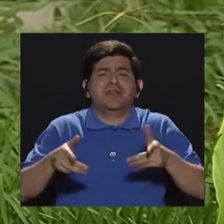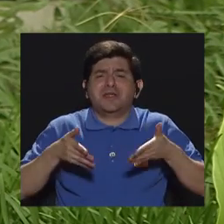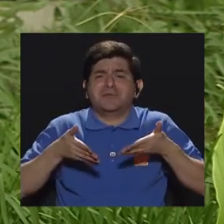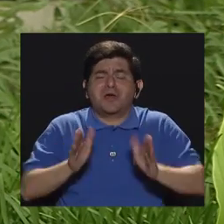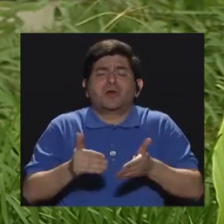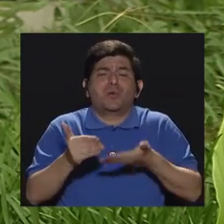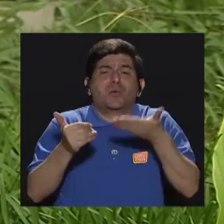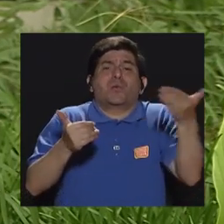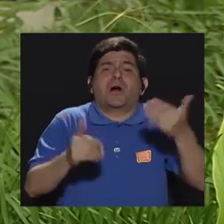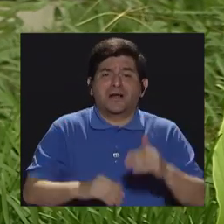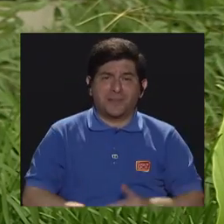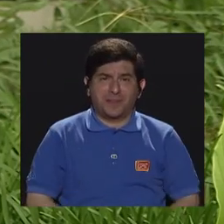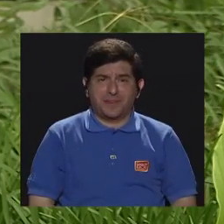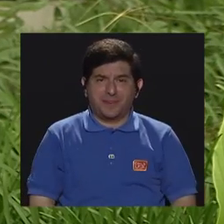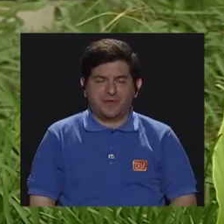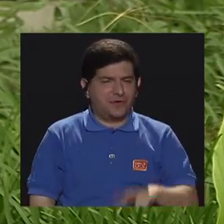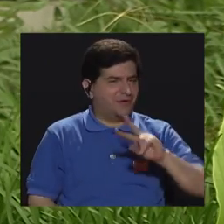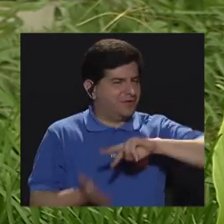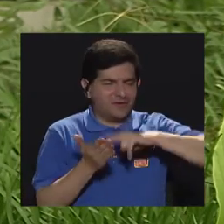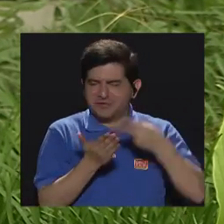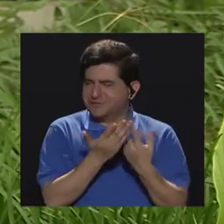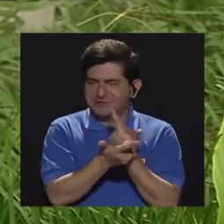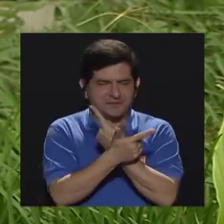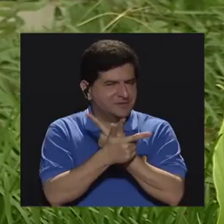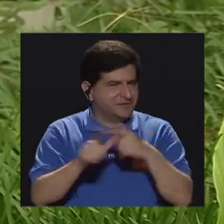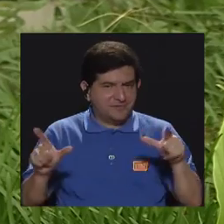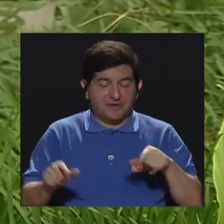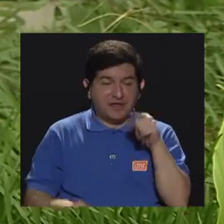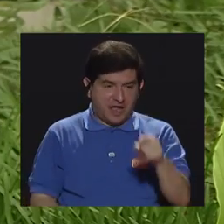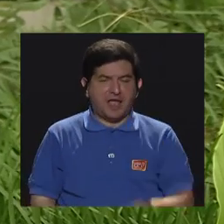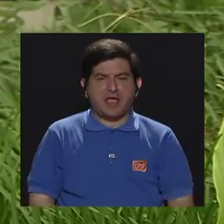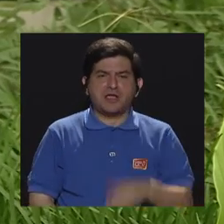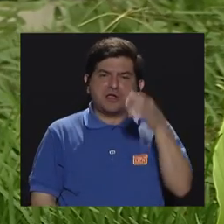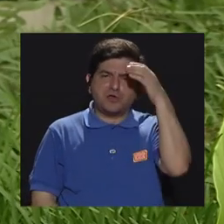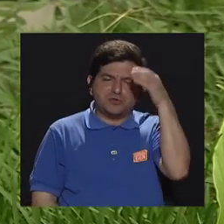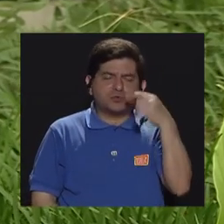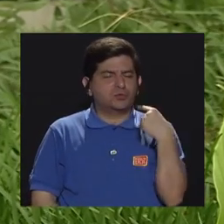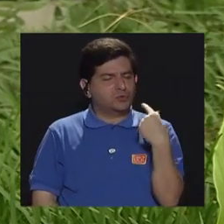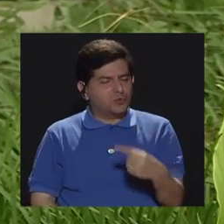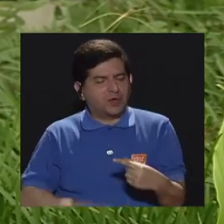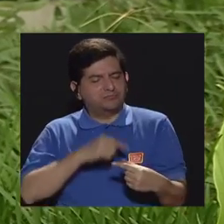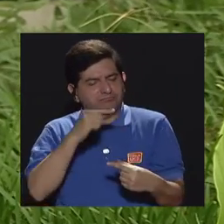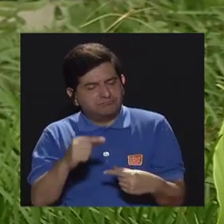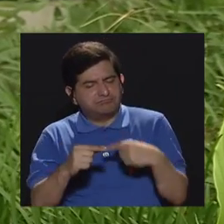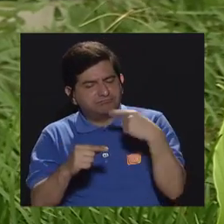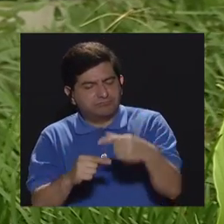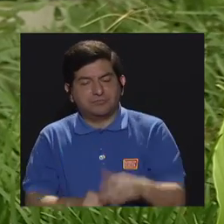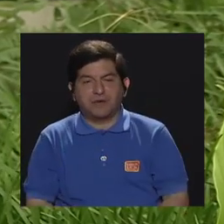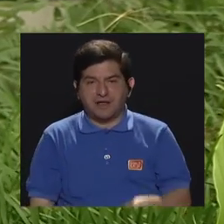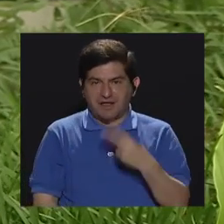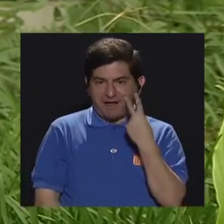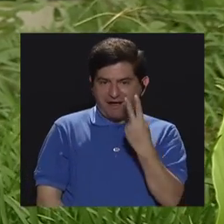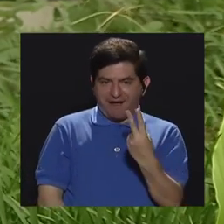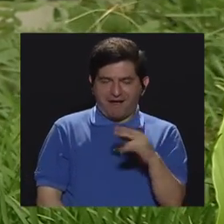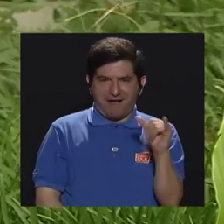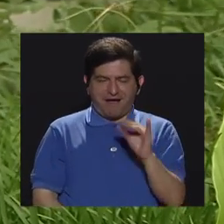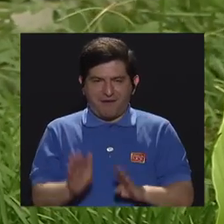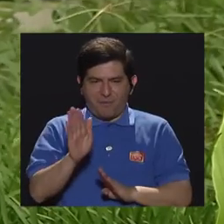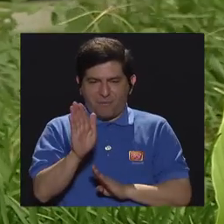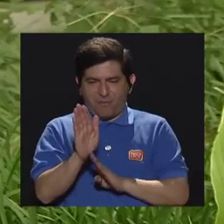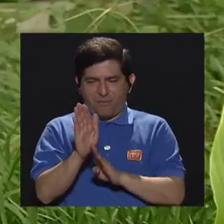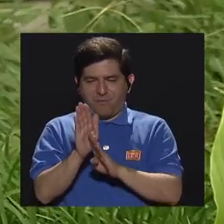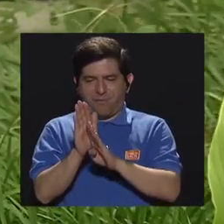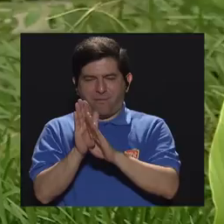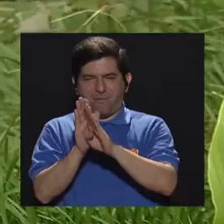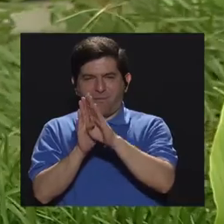Ellos dicen, ¿cuándo lo suelto? No es cuando lo suelto, sino que los niños van adquiriendo esa cultura poco a poco. Y nos vamos viendo que con el mismo desarrollo